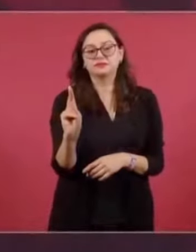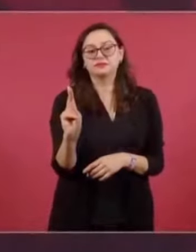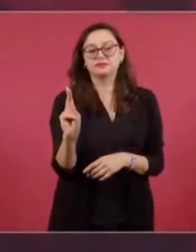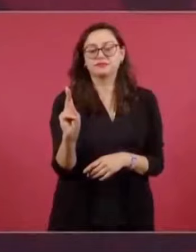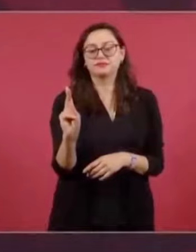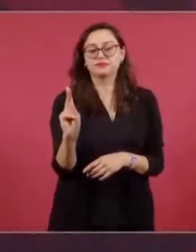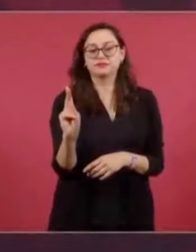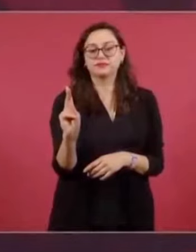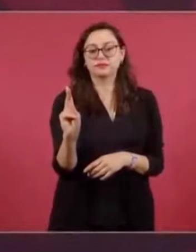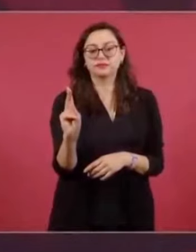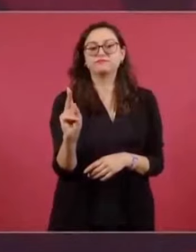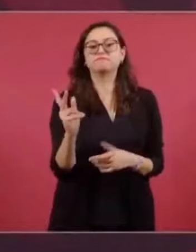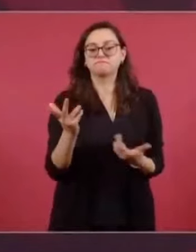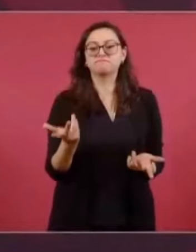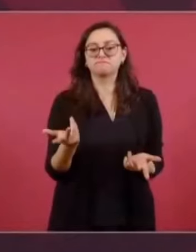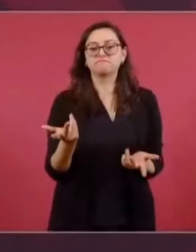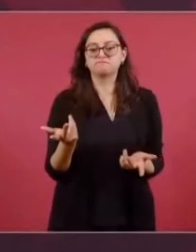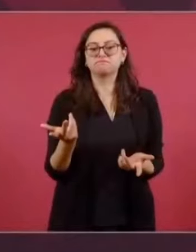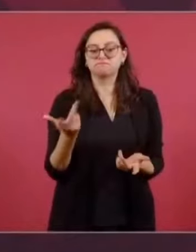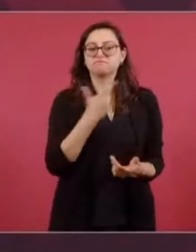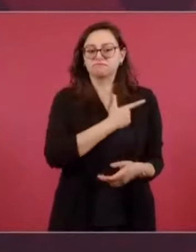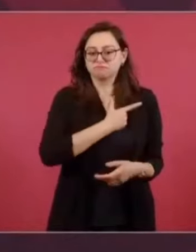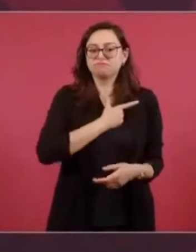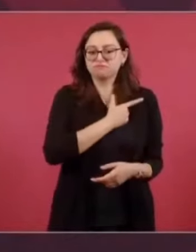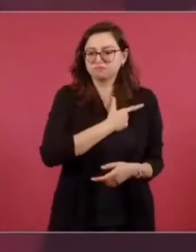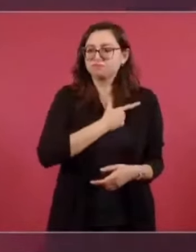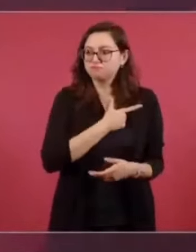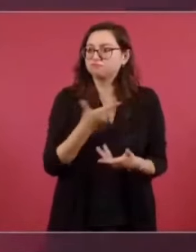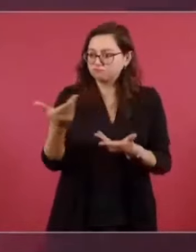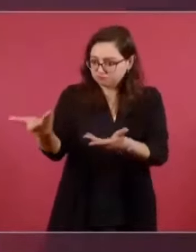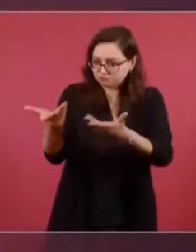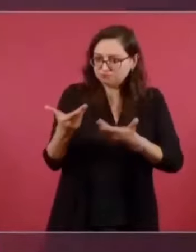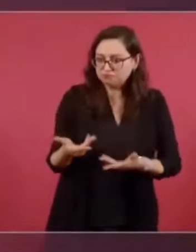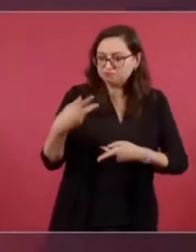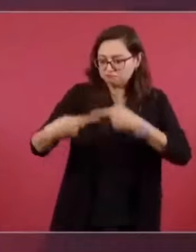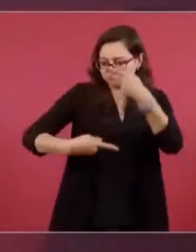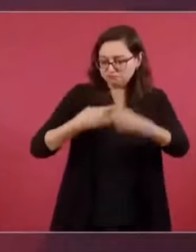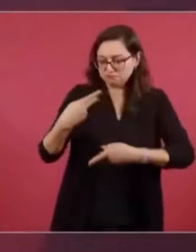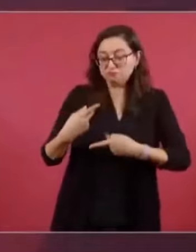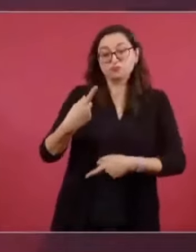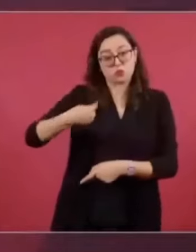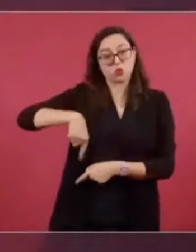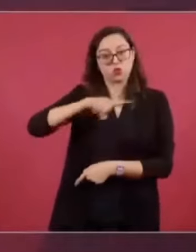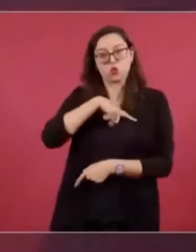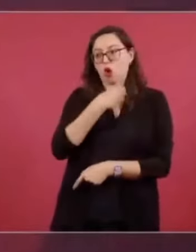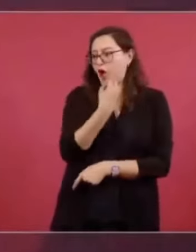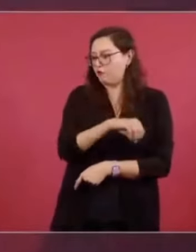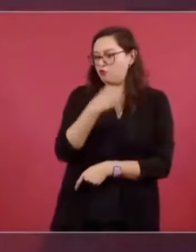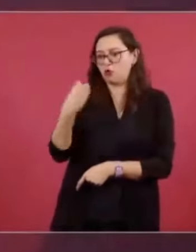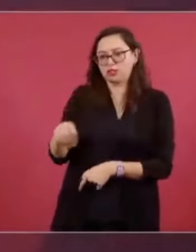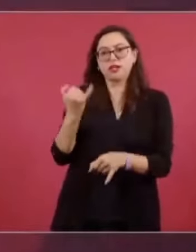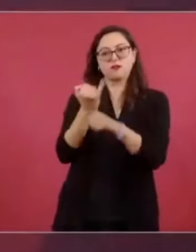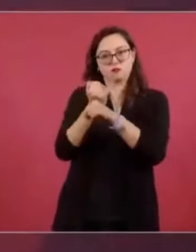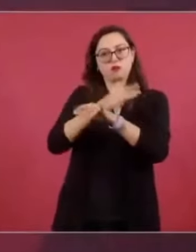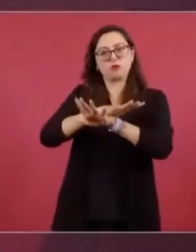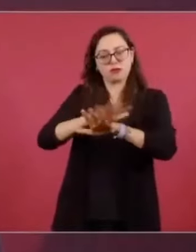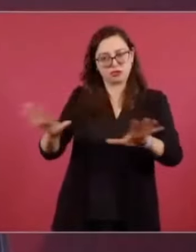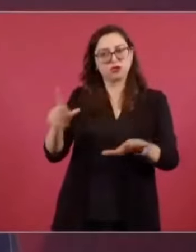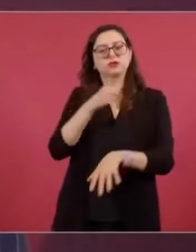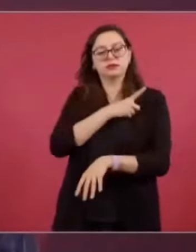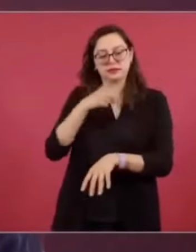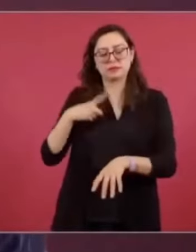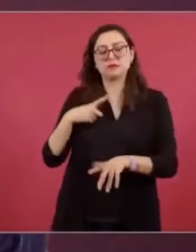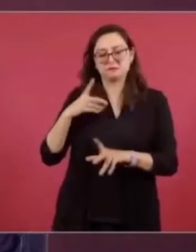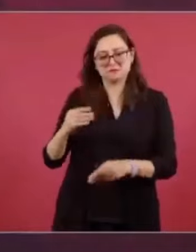nosotros tenemos la obligación de informar y lo vamos a seguir haciendo, aunque se trate